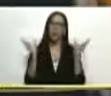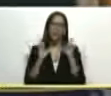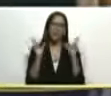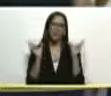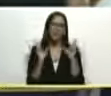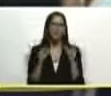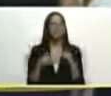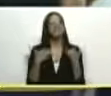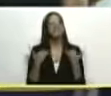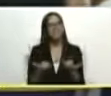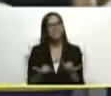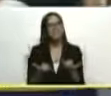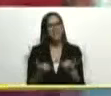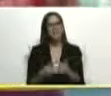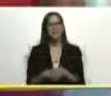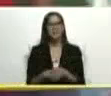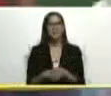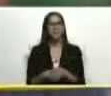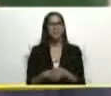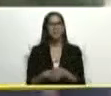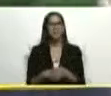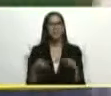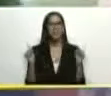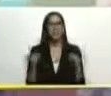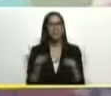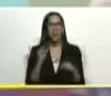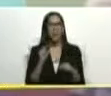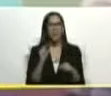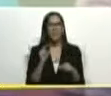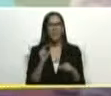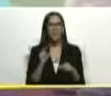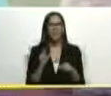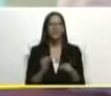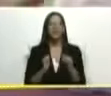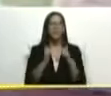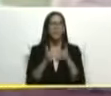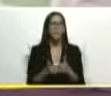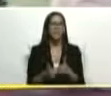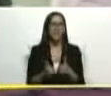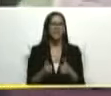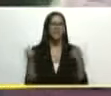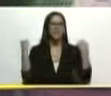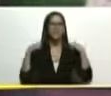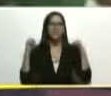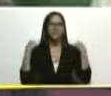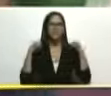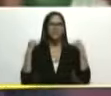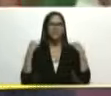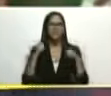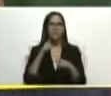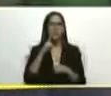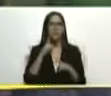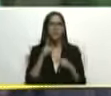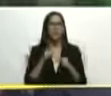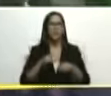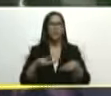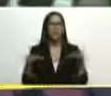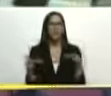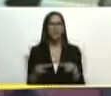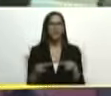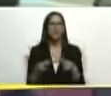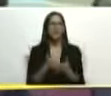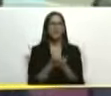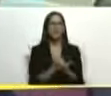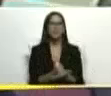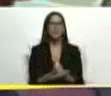ya a partir de este momento empieza el entrenamiento una cancha sirve para